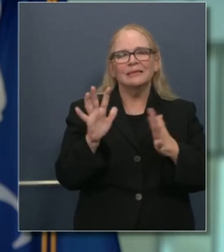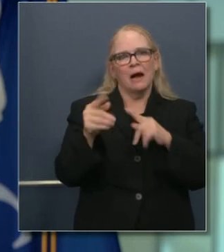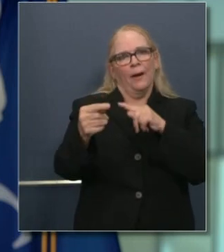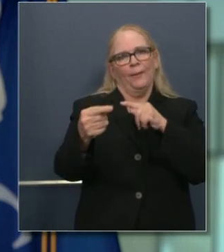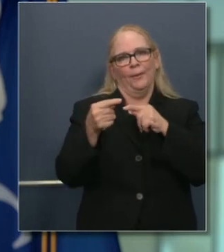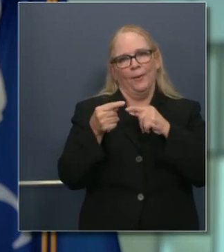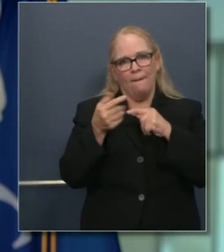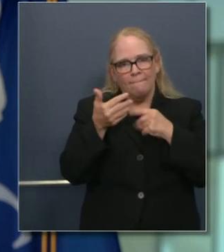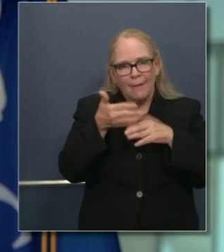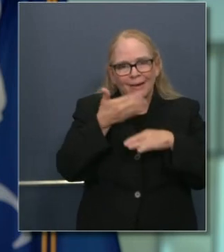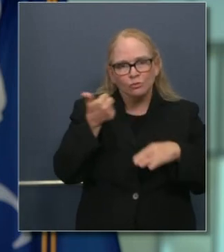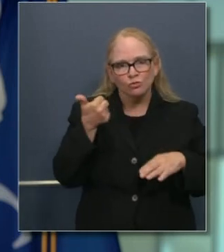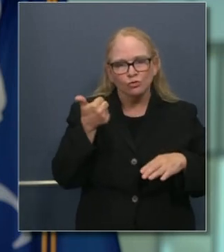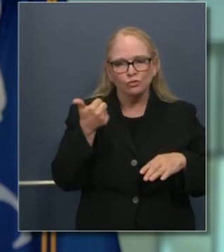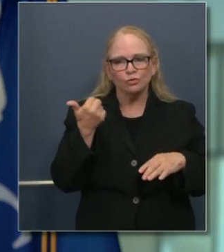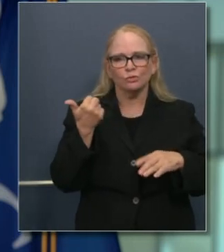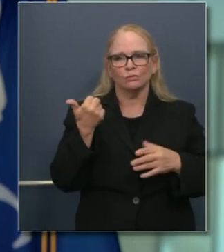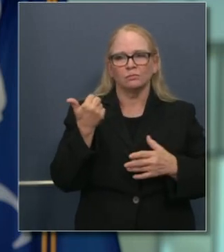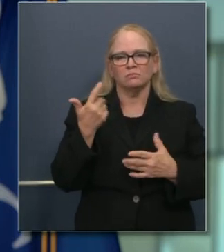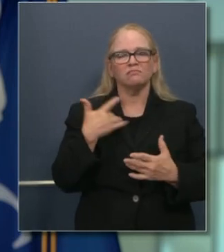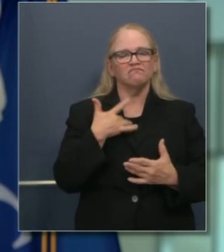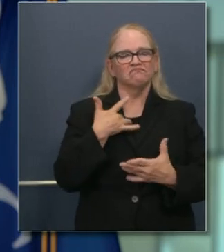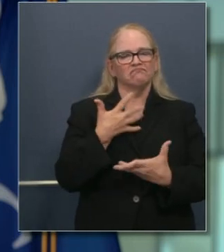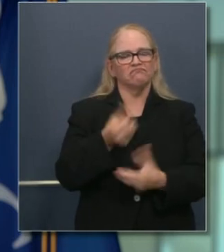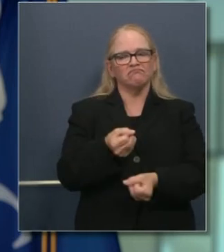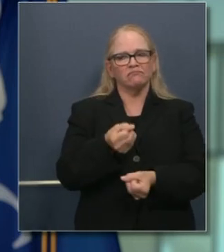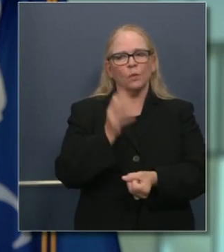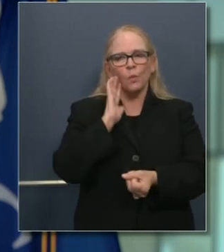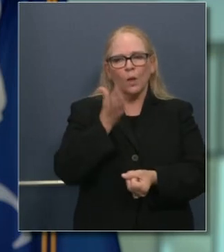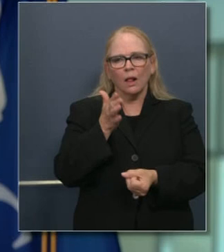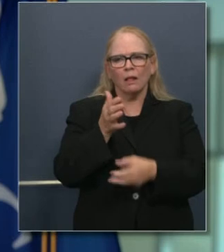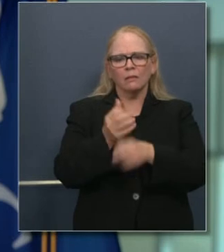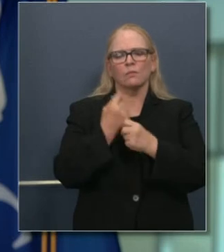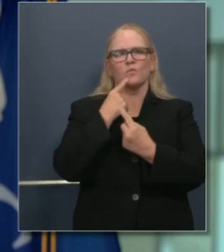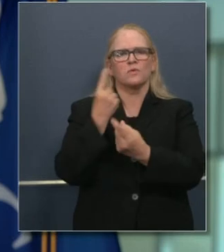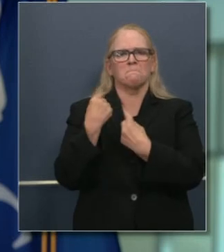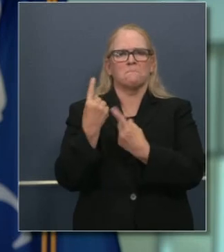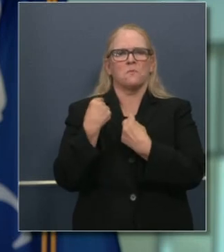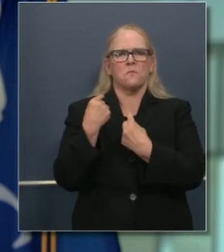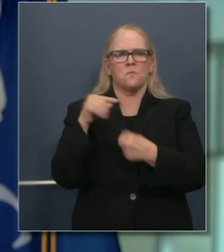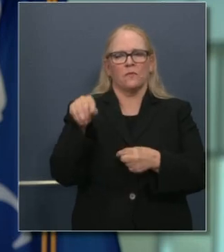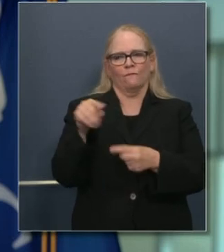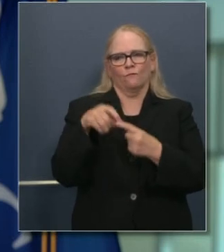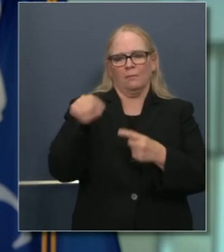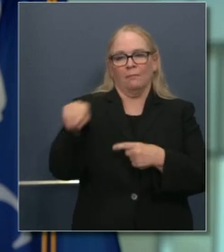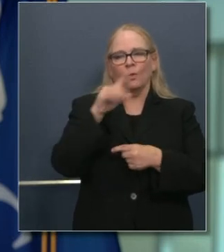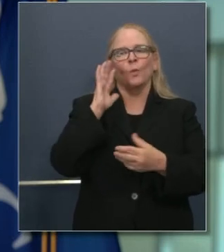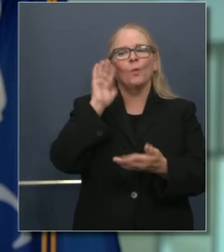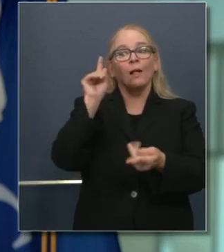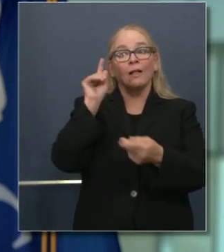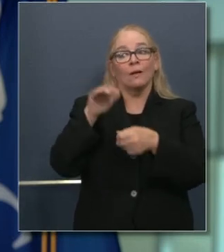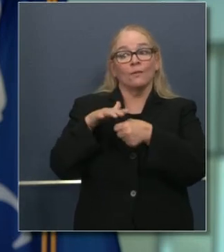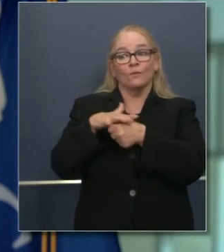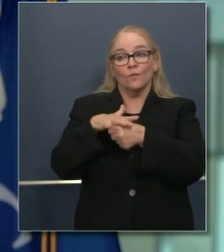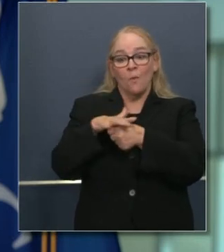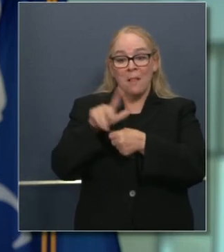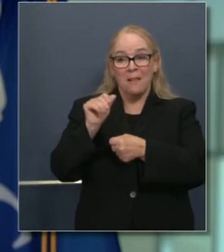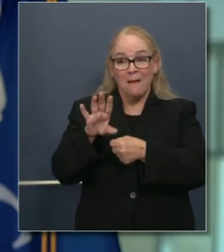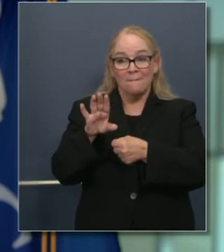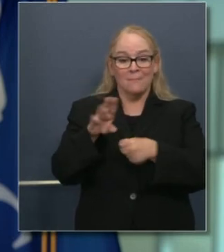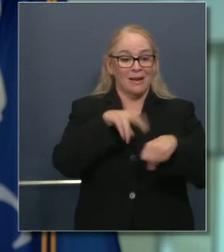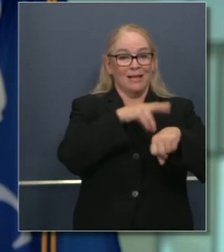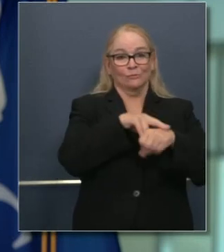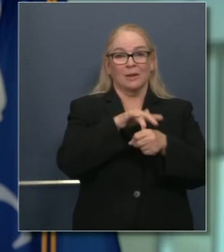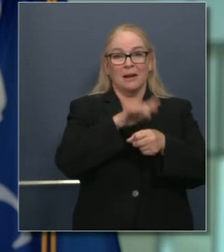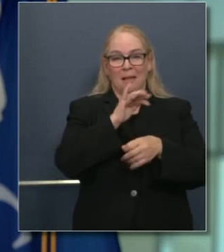con las conversaciones mayores, estamos confiados que ese tiempo de reportar seguirá